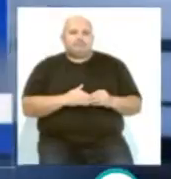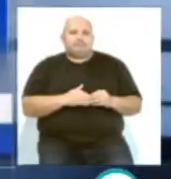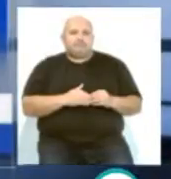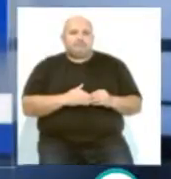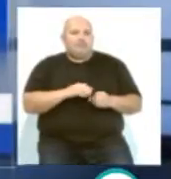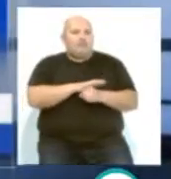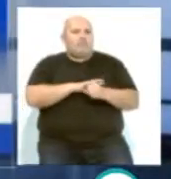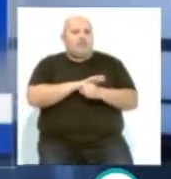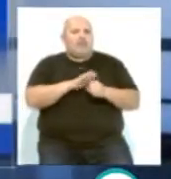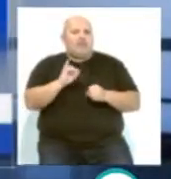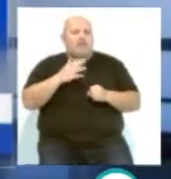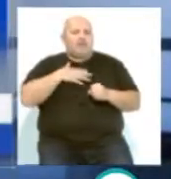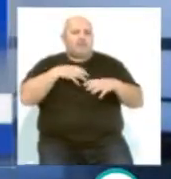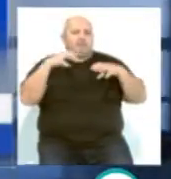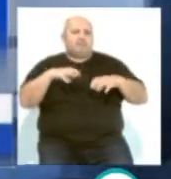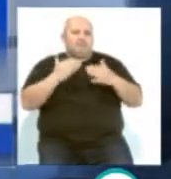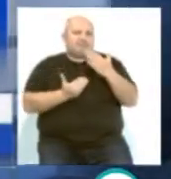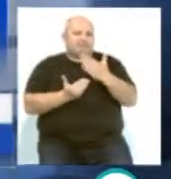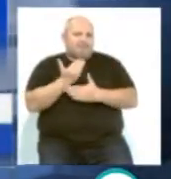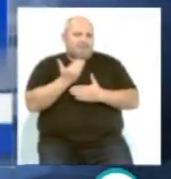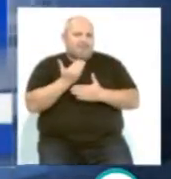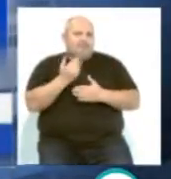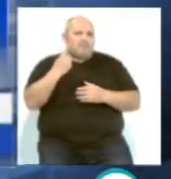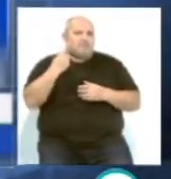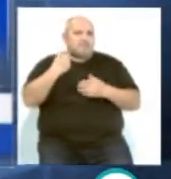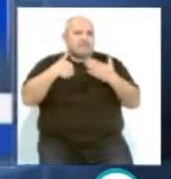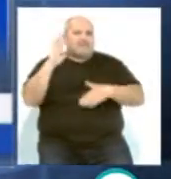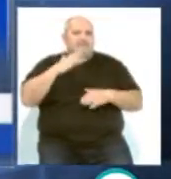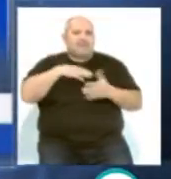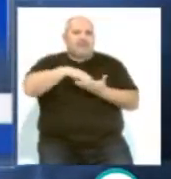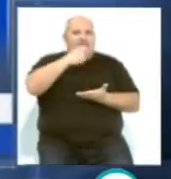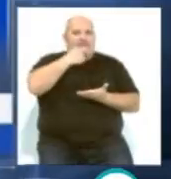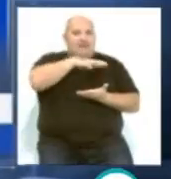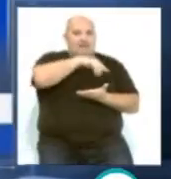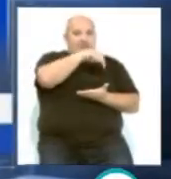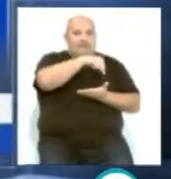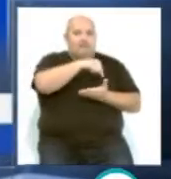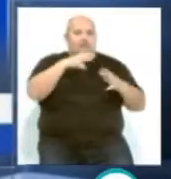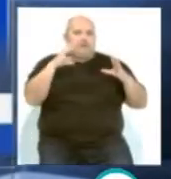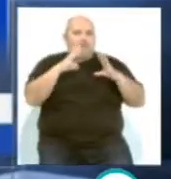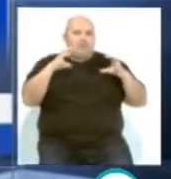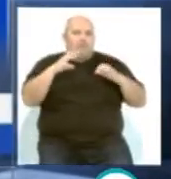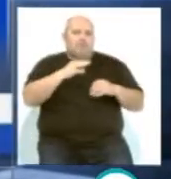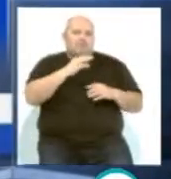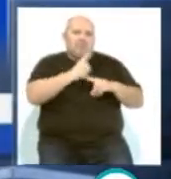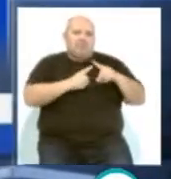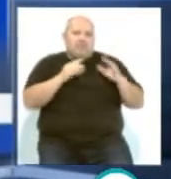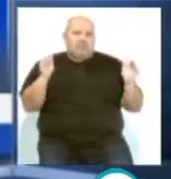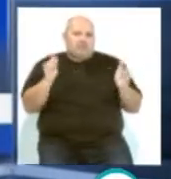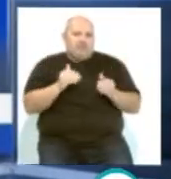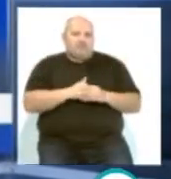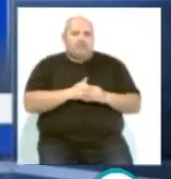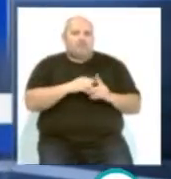Para la provincia se esperan chubascos matinales, más frecuentes en el estrecho, tendiendo a poco nuboso a partir del mediodía.